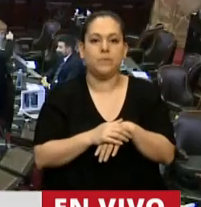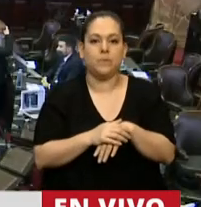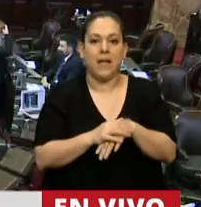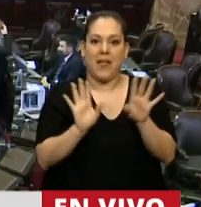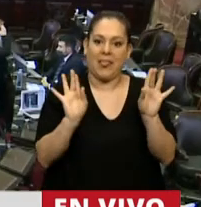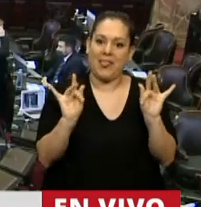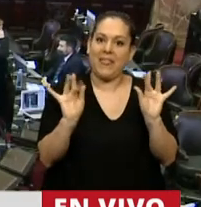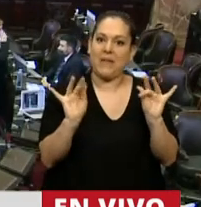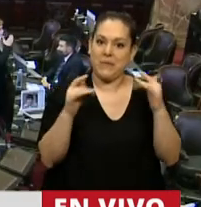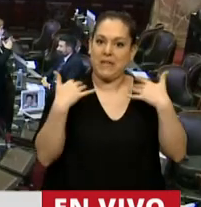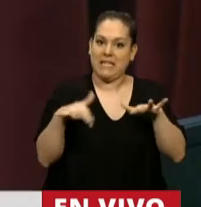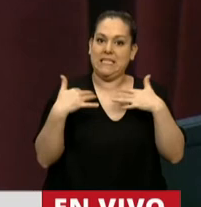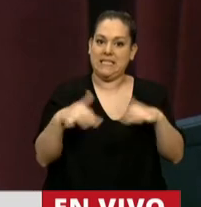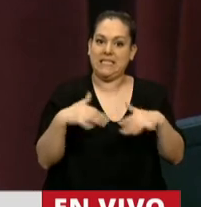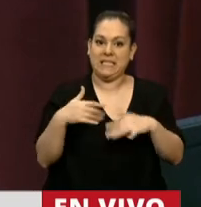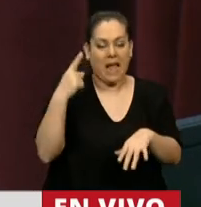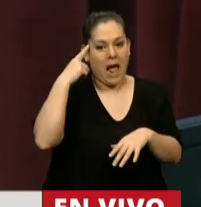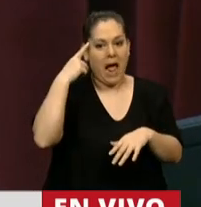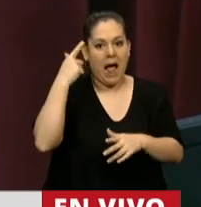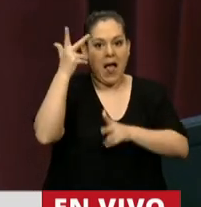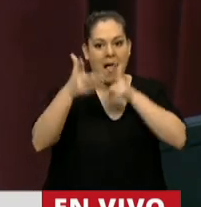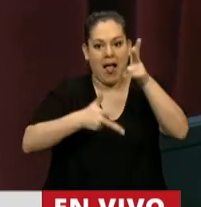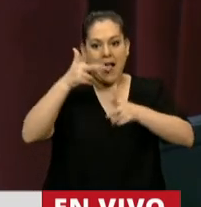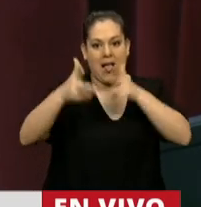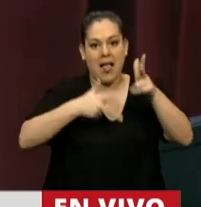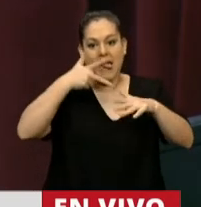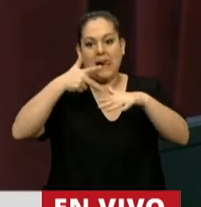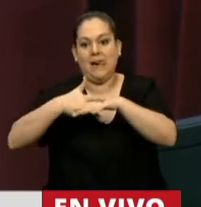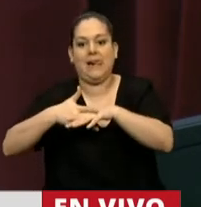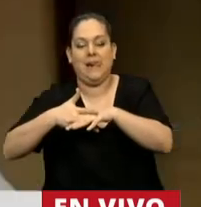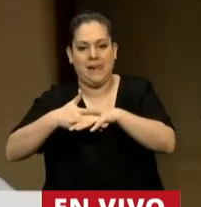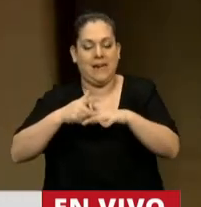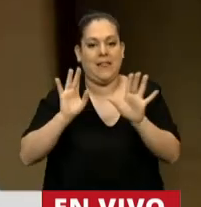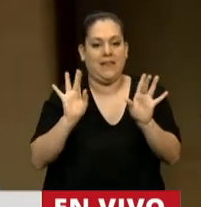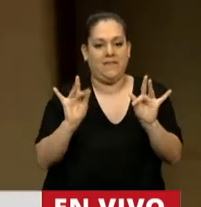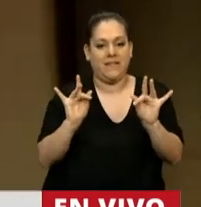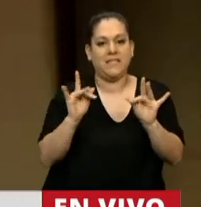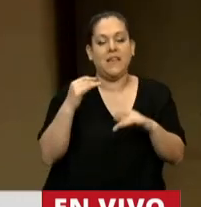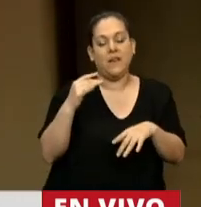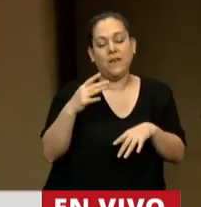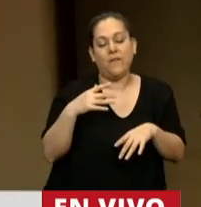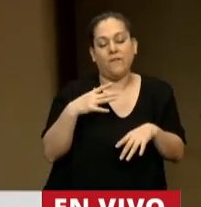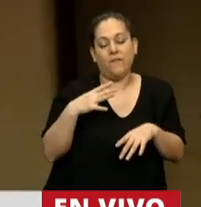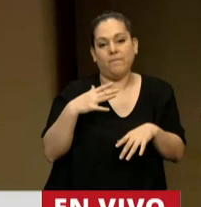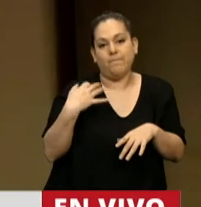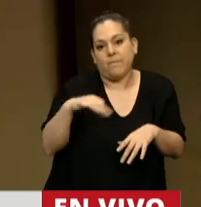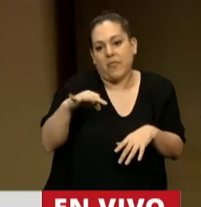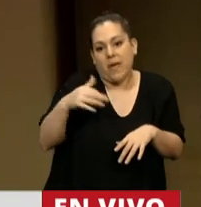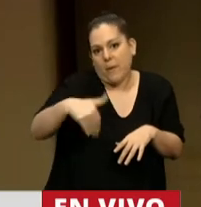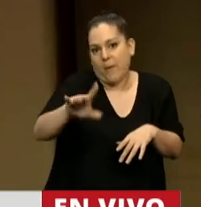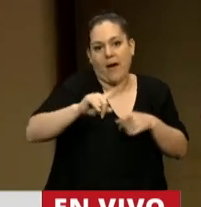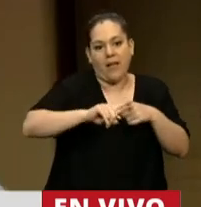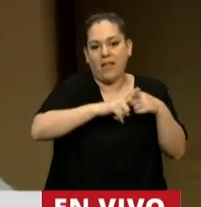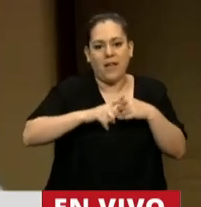Qué difícil así, desarrollar una idea, hace... La verdad que, bueno, vamos a tener que discutir. Yo creo que esto de los